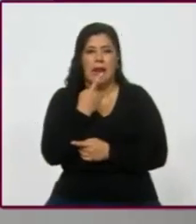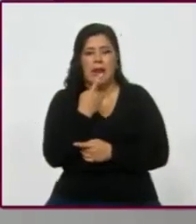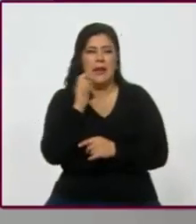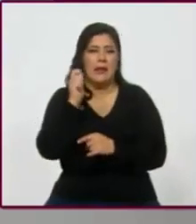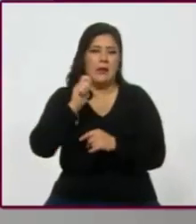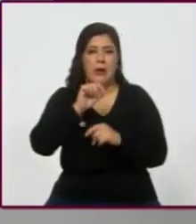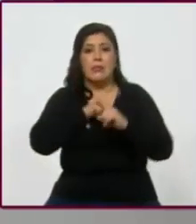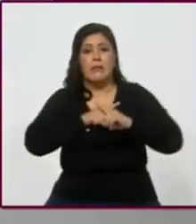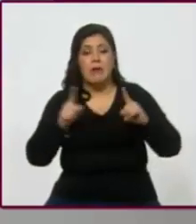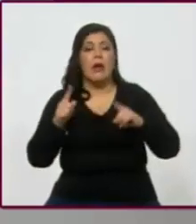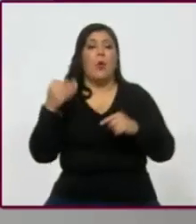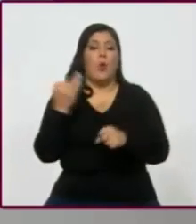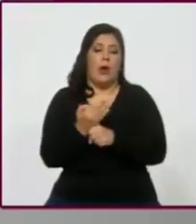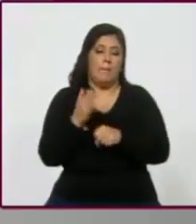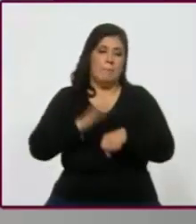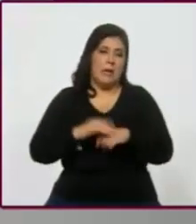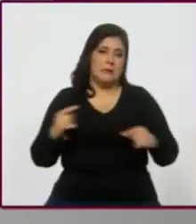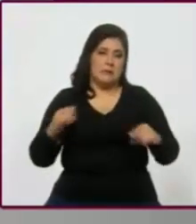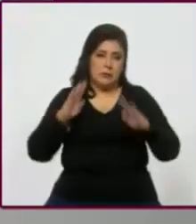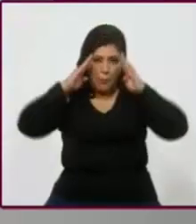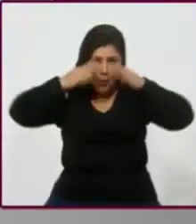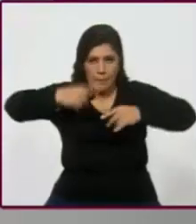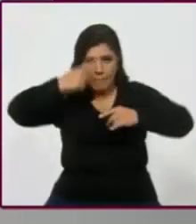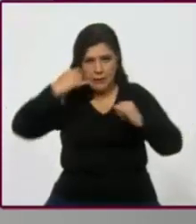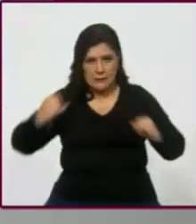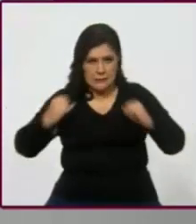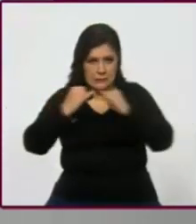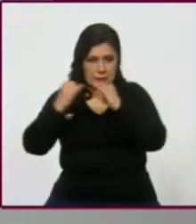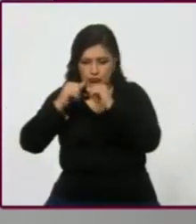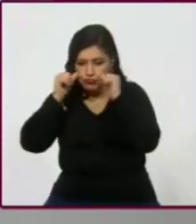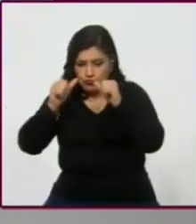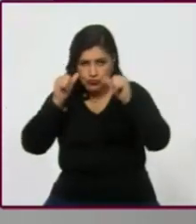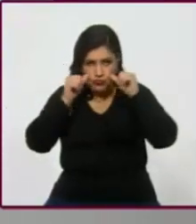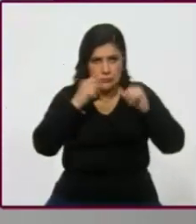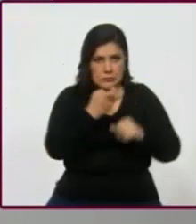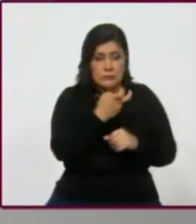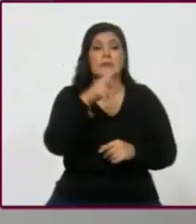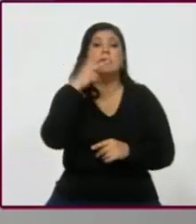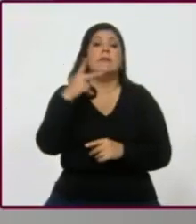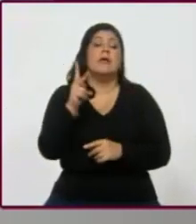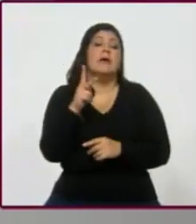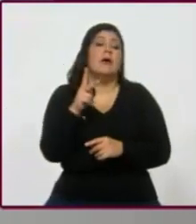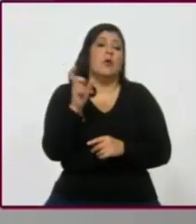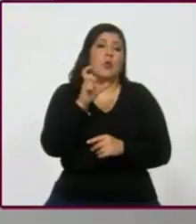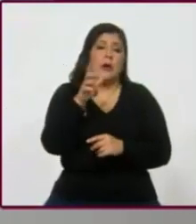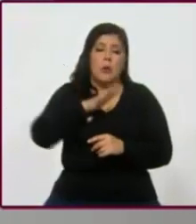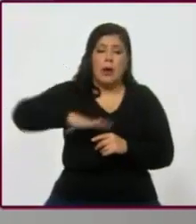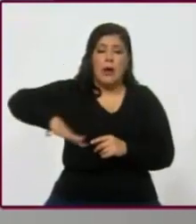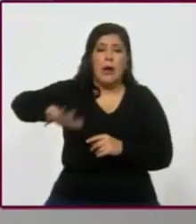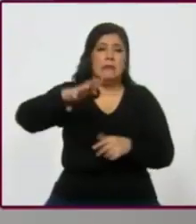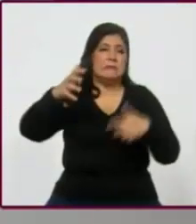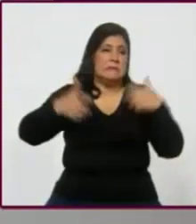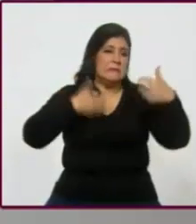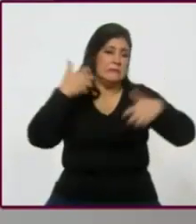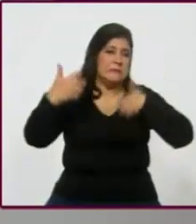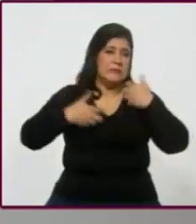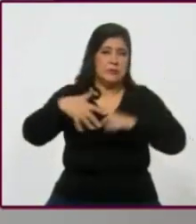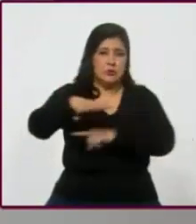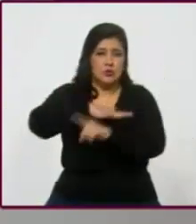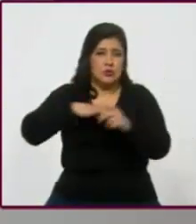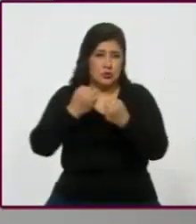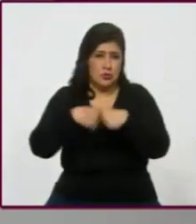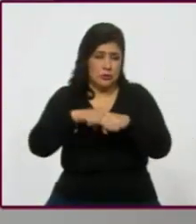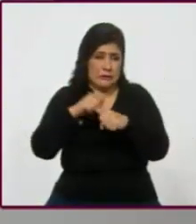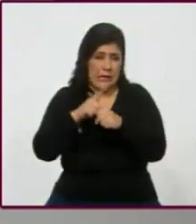eso es lo que está diciendo ahora. Pero cuando tienes el, digamos, el nivel de molestia social... Tan alto.